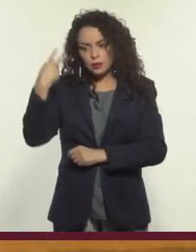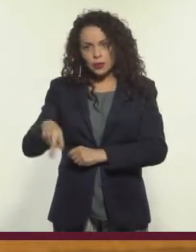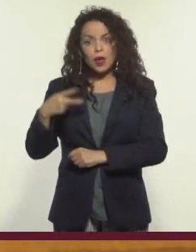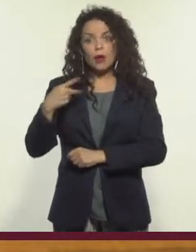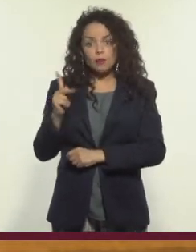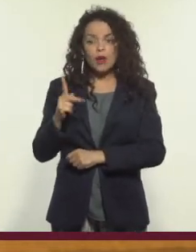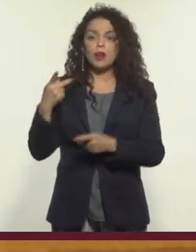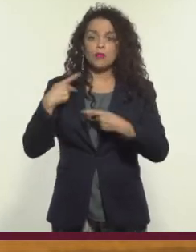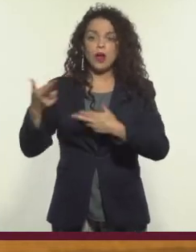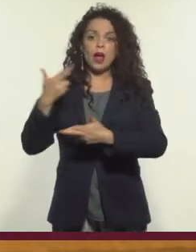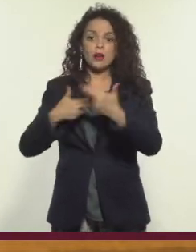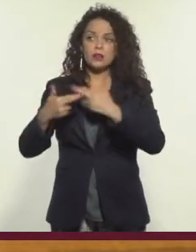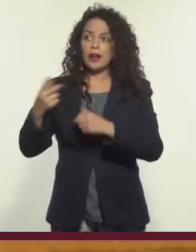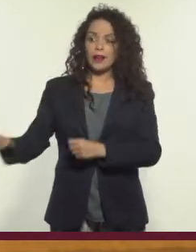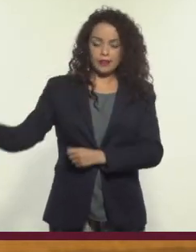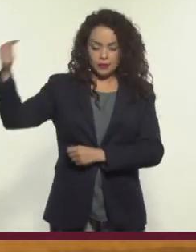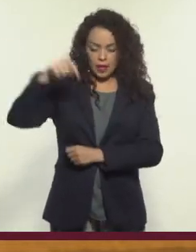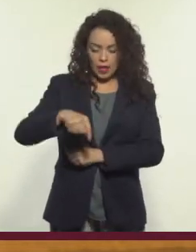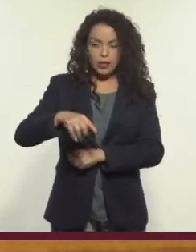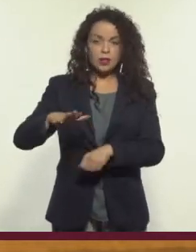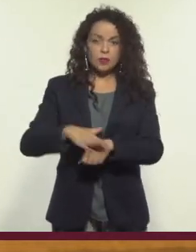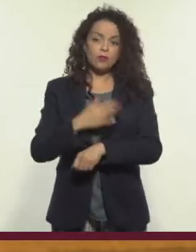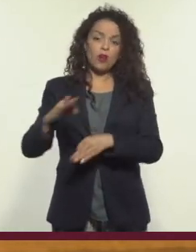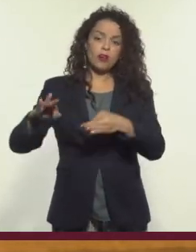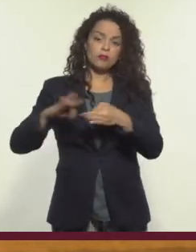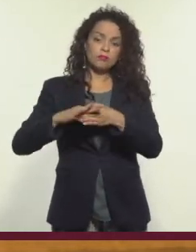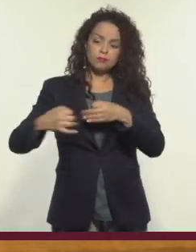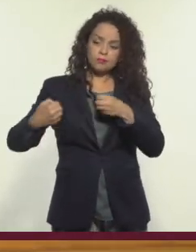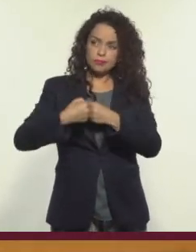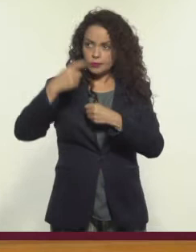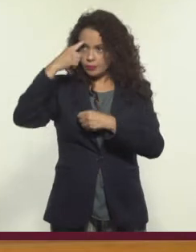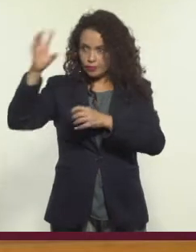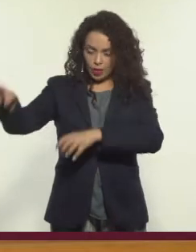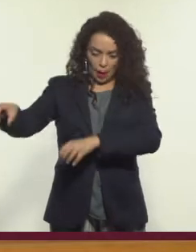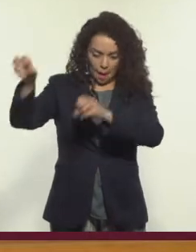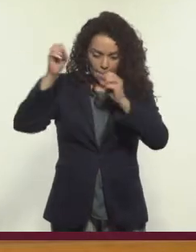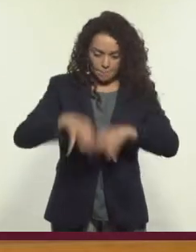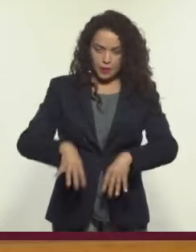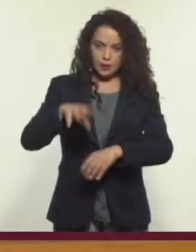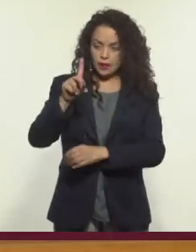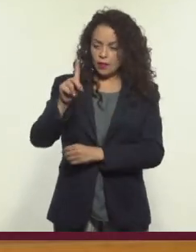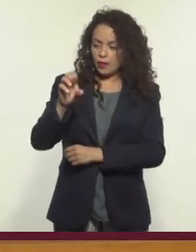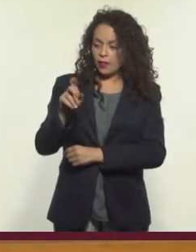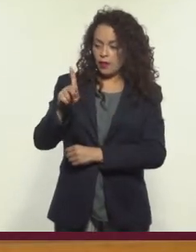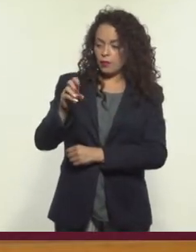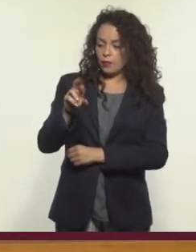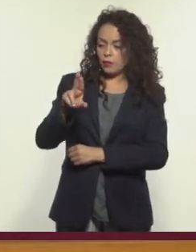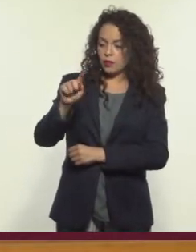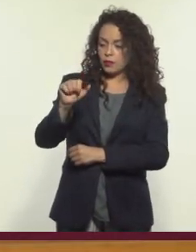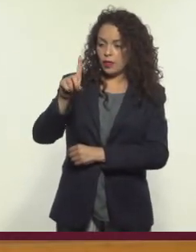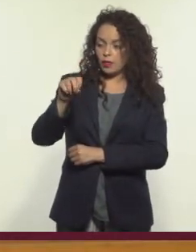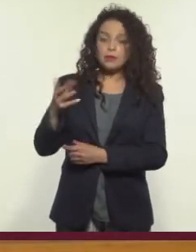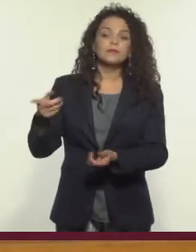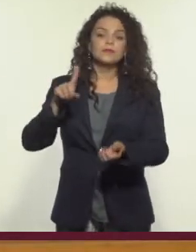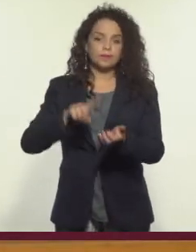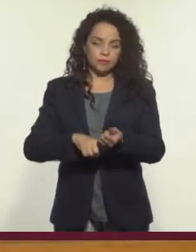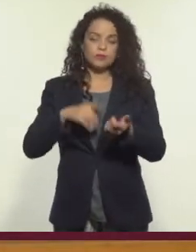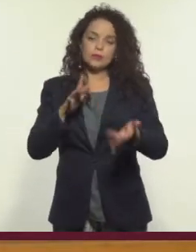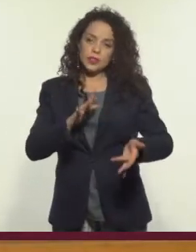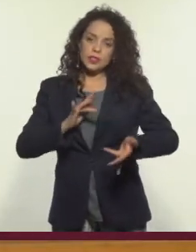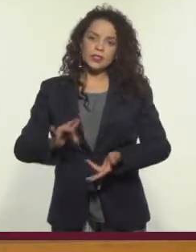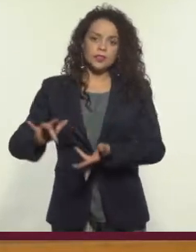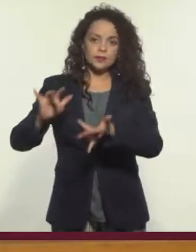que son devueltas a nuestro país por ser el lugar más cercano para ser deportados? Pues en eso también se apoyan de las redes sociales, para